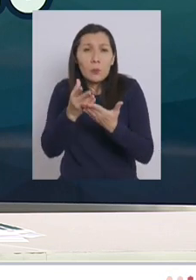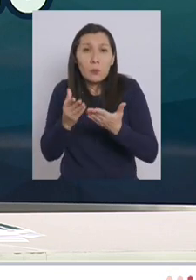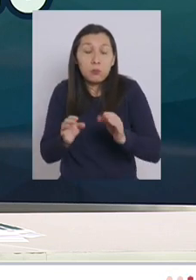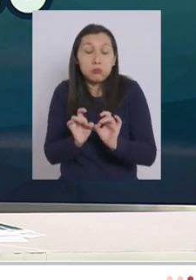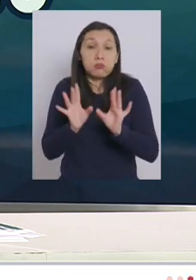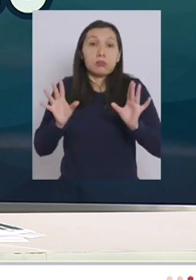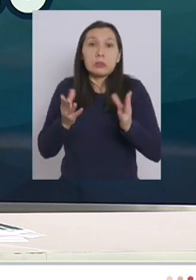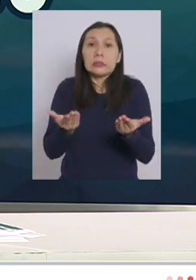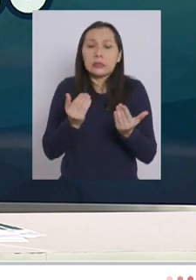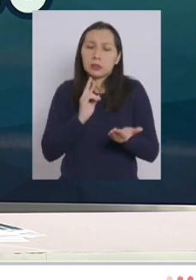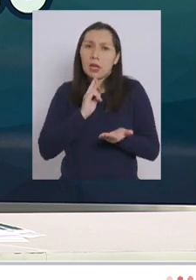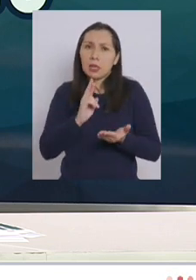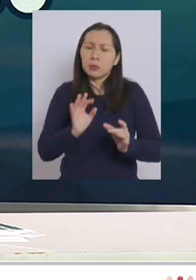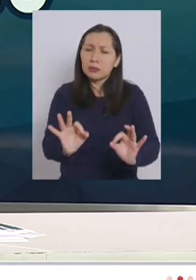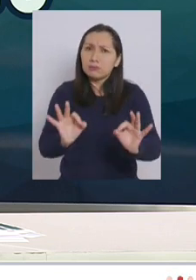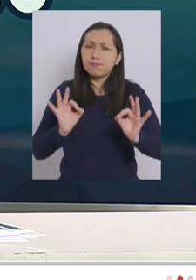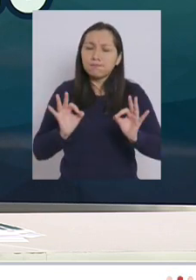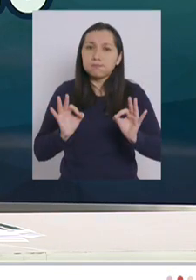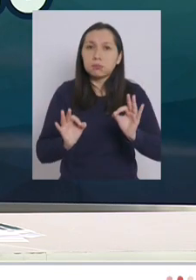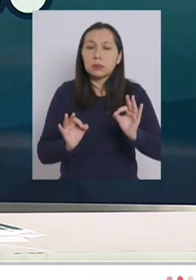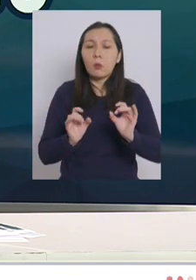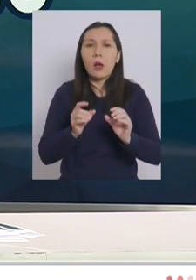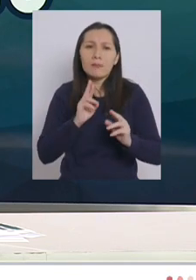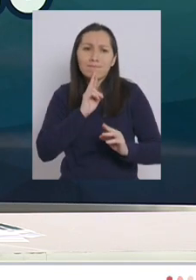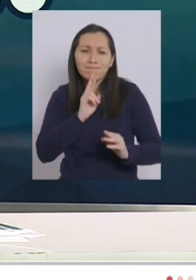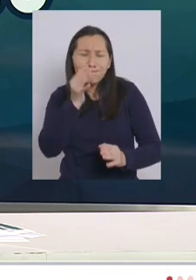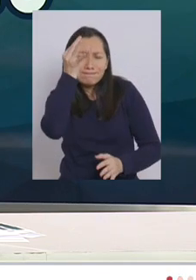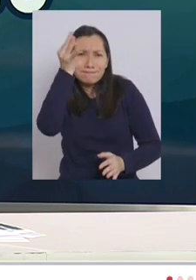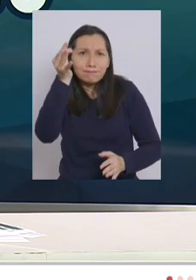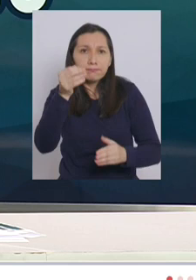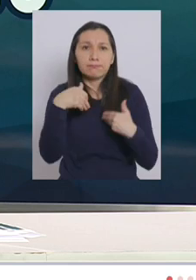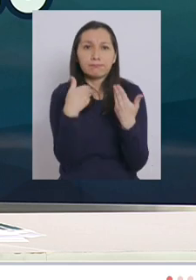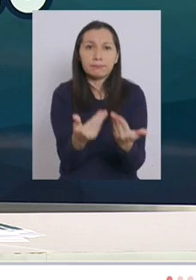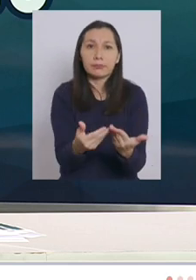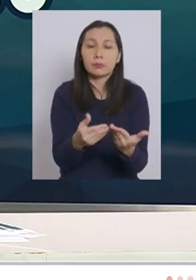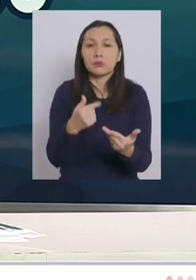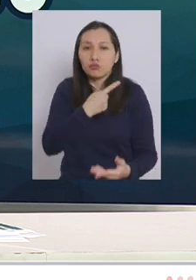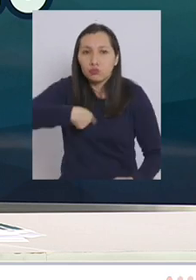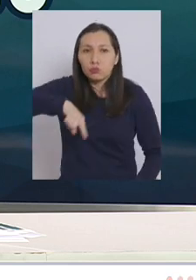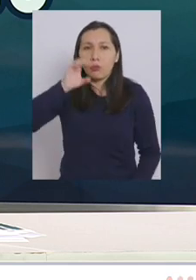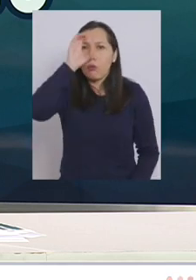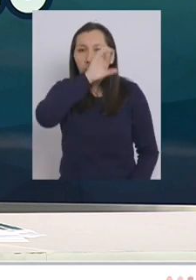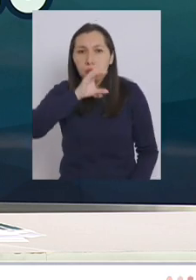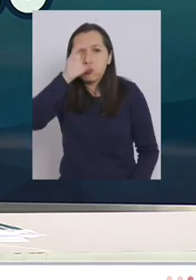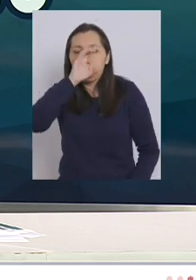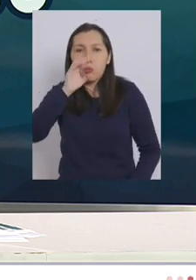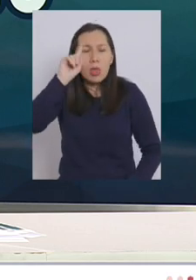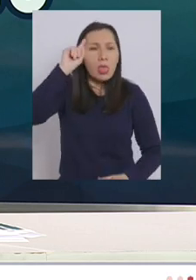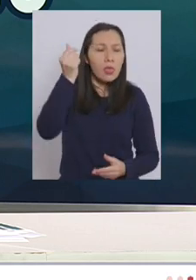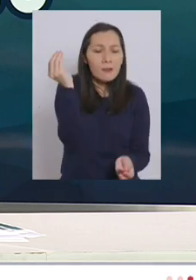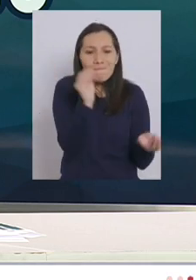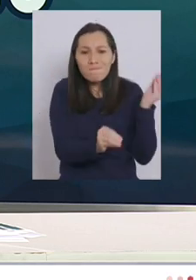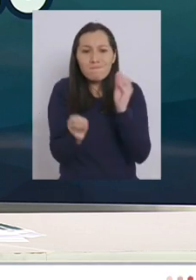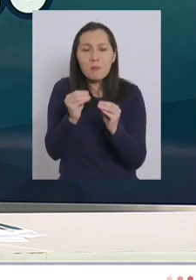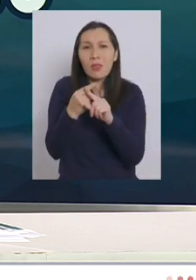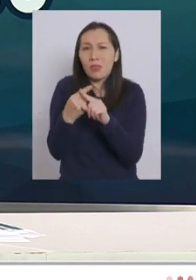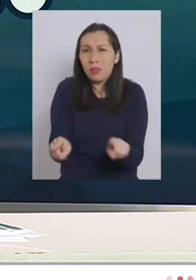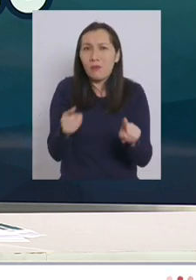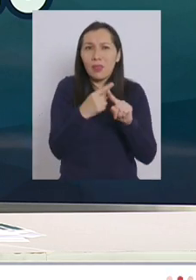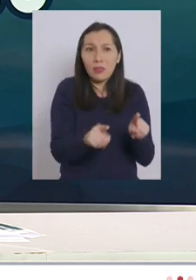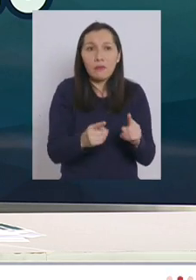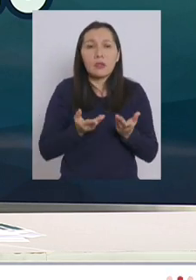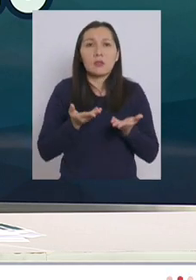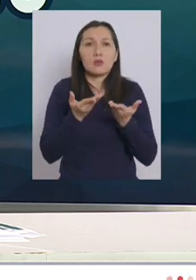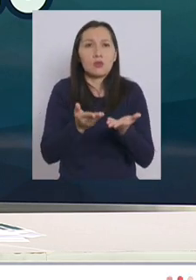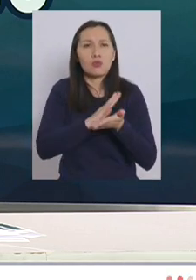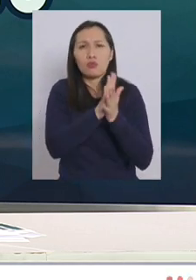también respuestas excepcionales y por tanto estaremos buscando nuevas iniciativas diversas y llegando